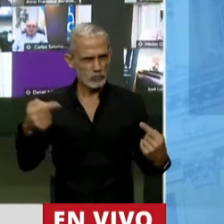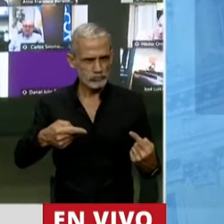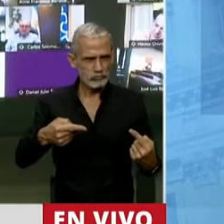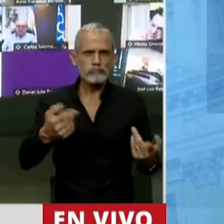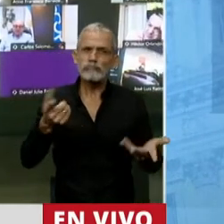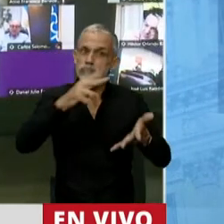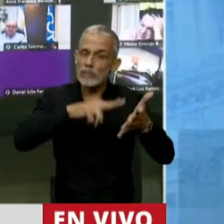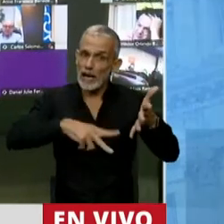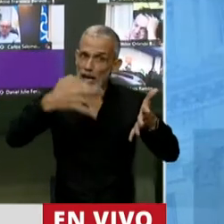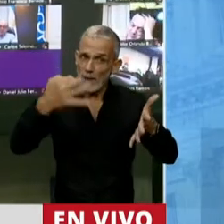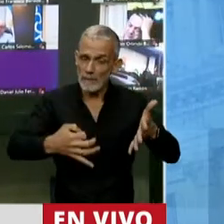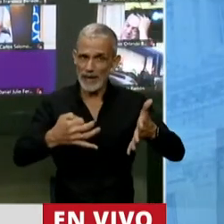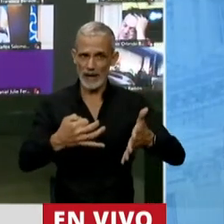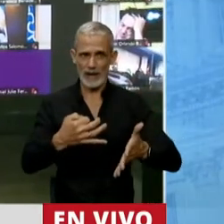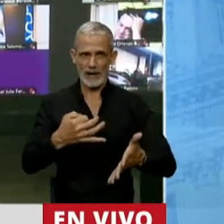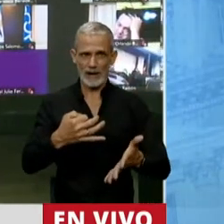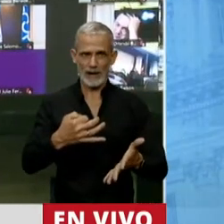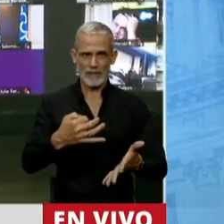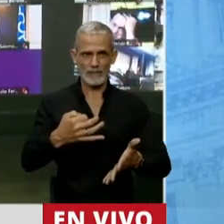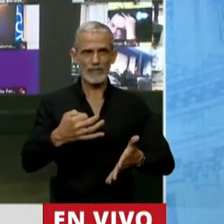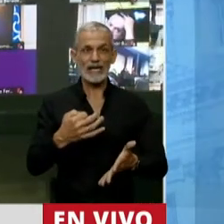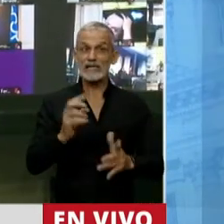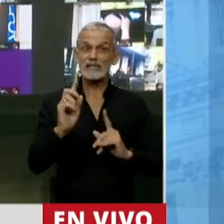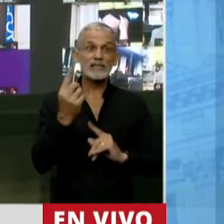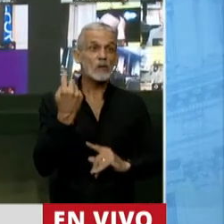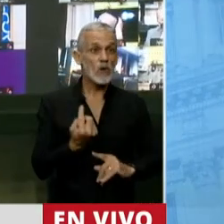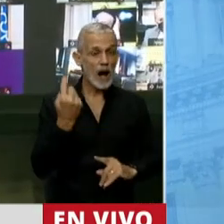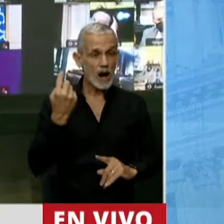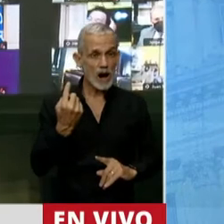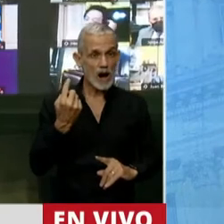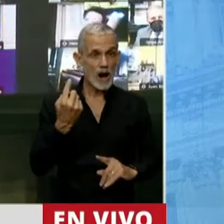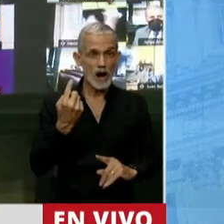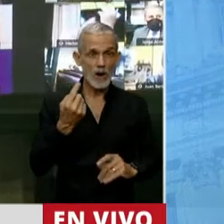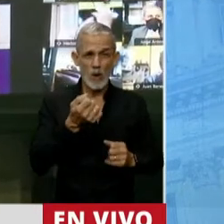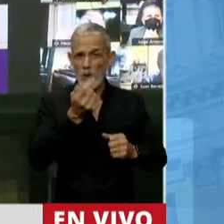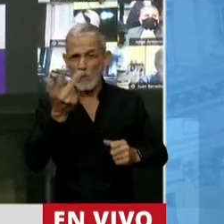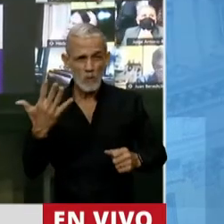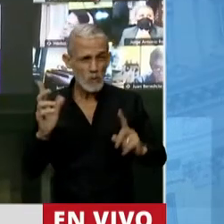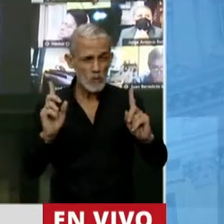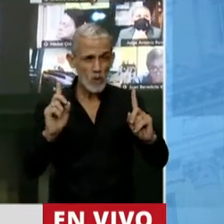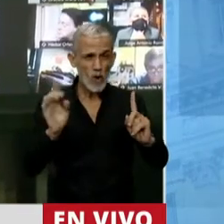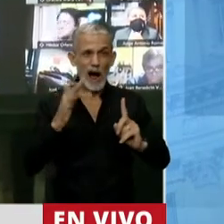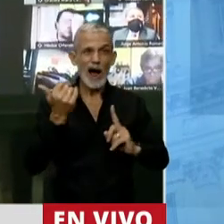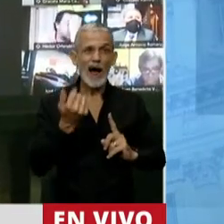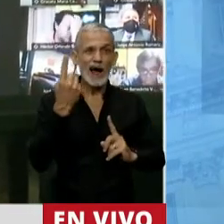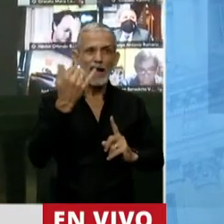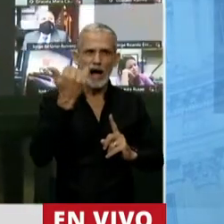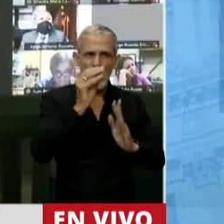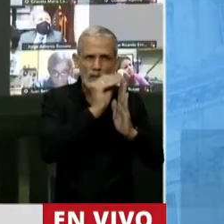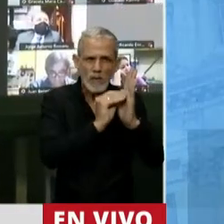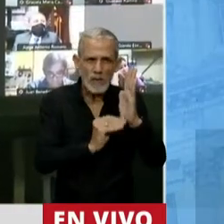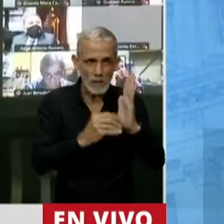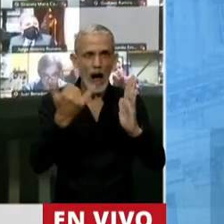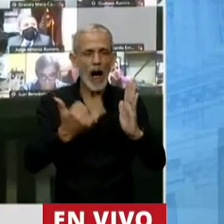Lean bien, dice en singular, no en plural, y acá no hay una asignación, acá hay una lista de